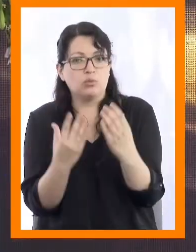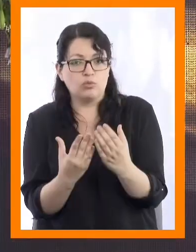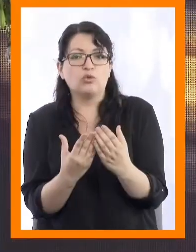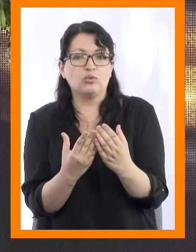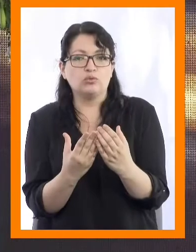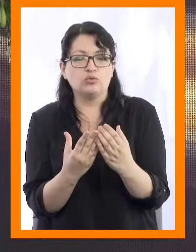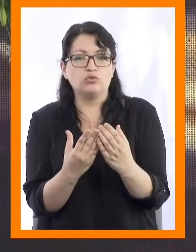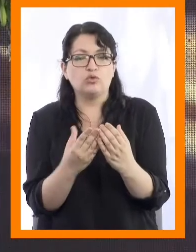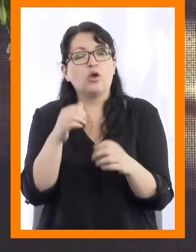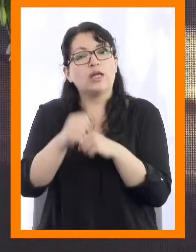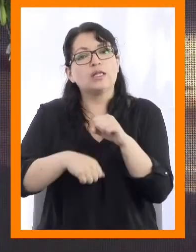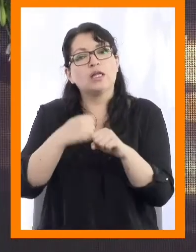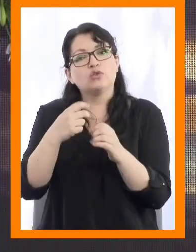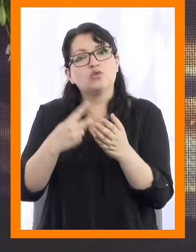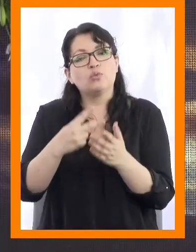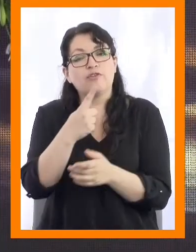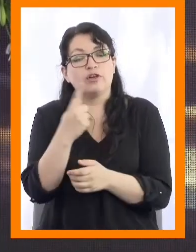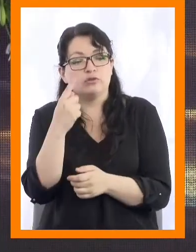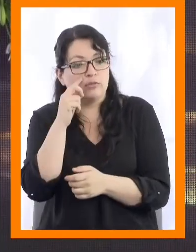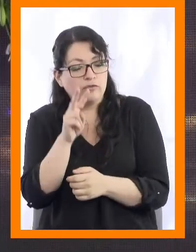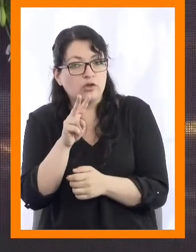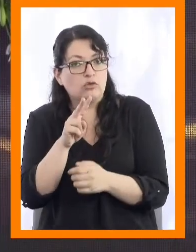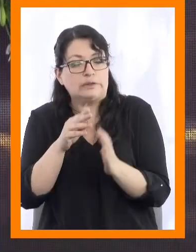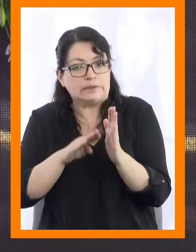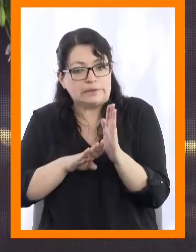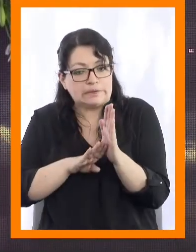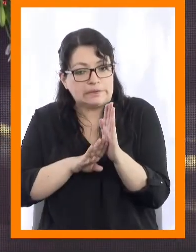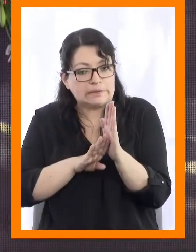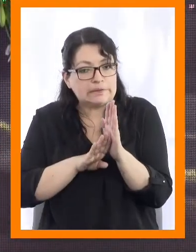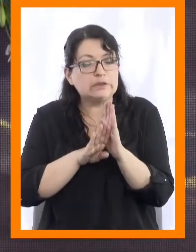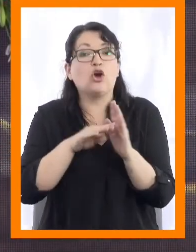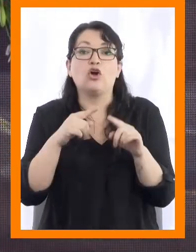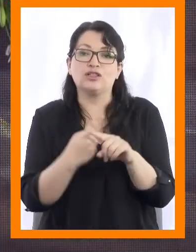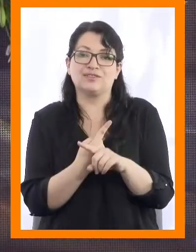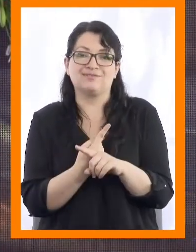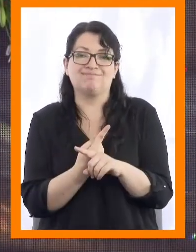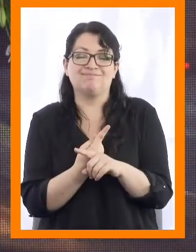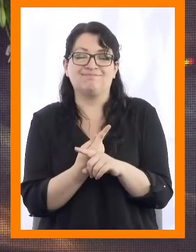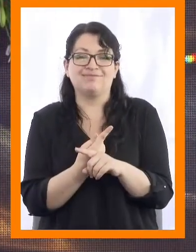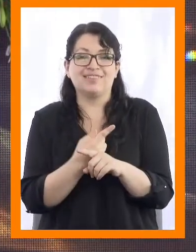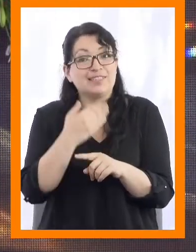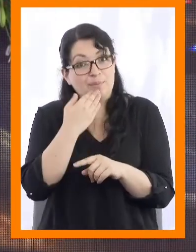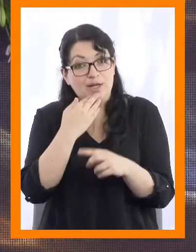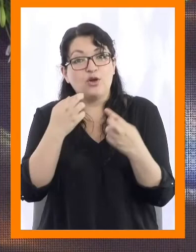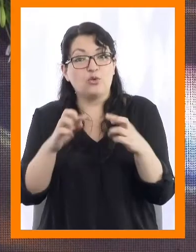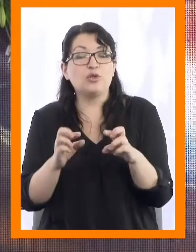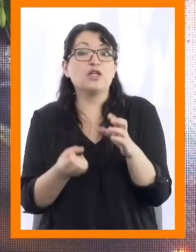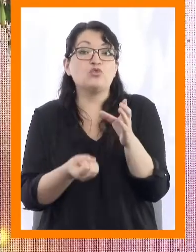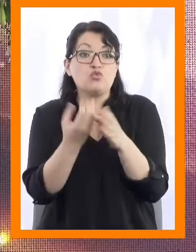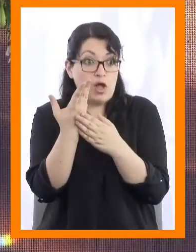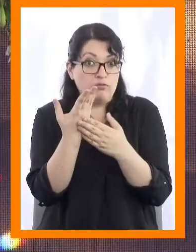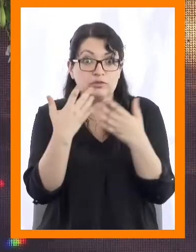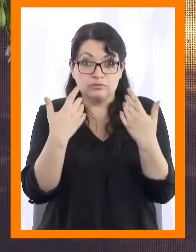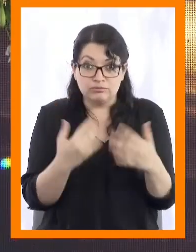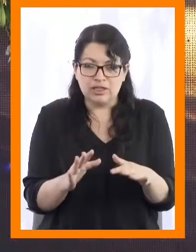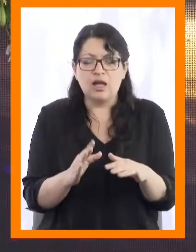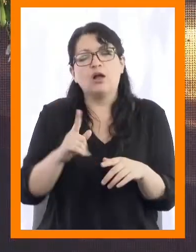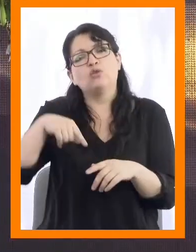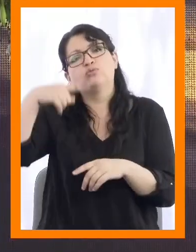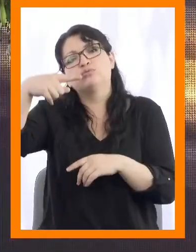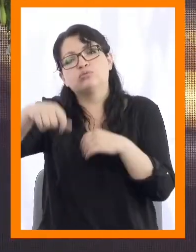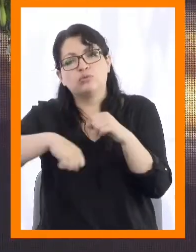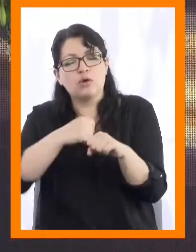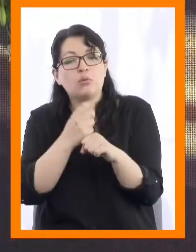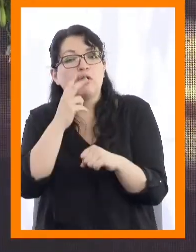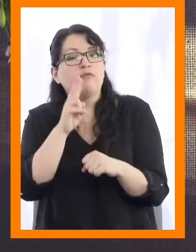durante el 2021 hemos observado una recuperación. Se han abierto nuevas oportunidades. Los próximos años veremos